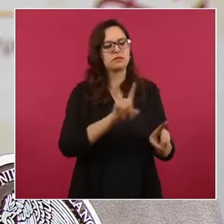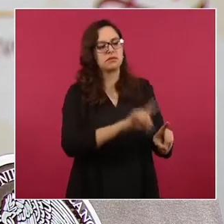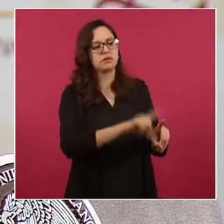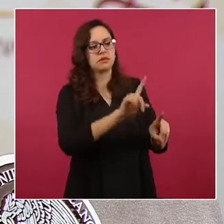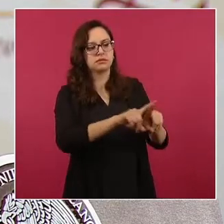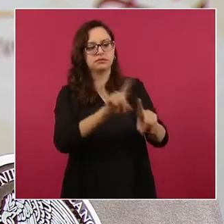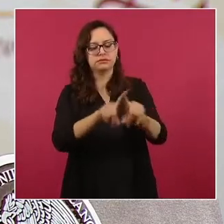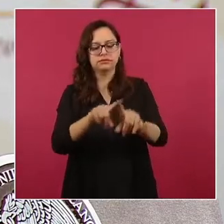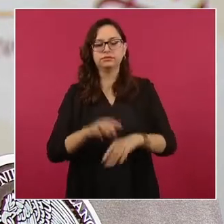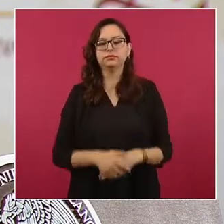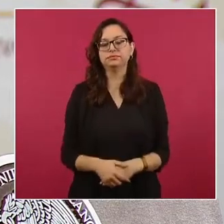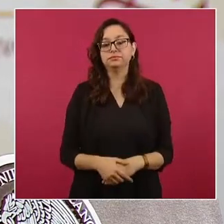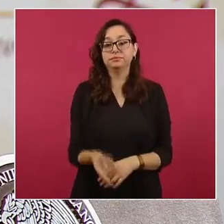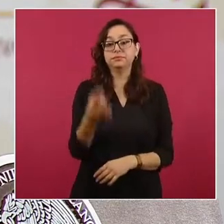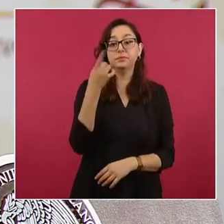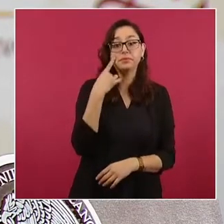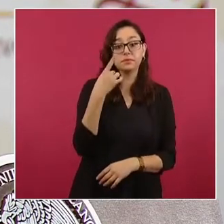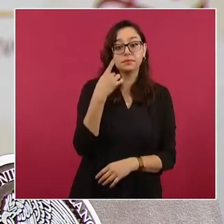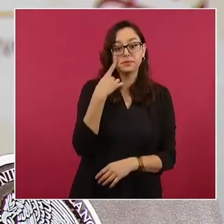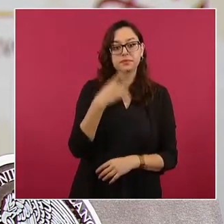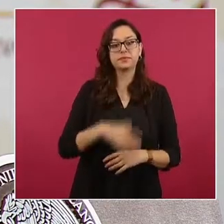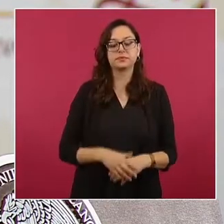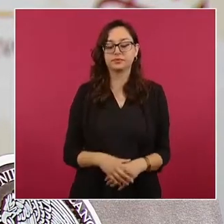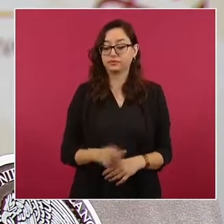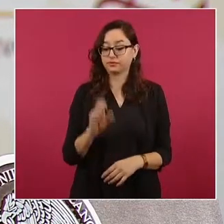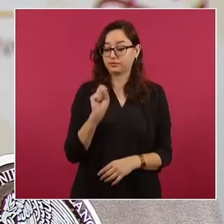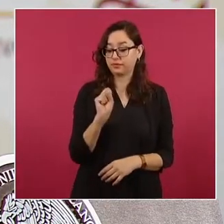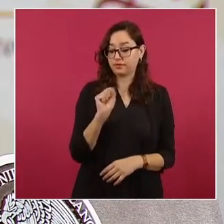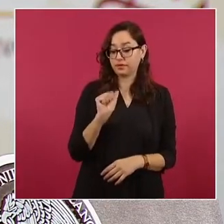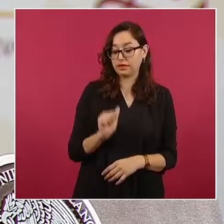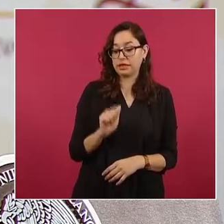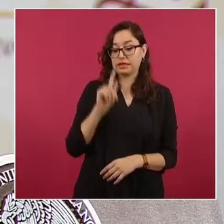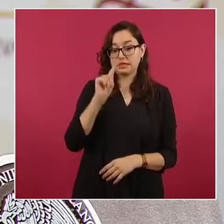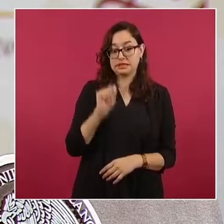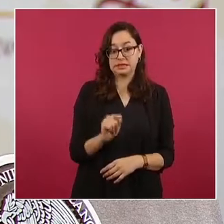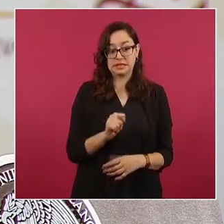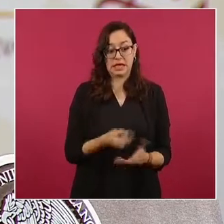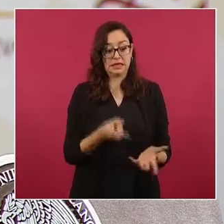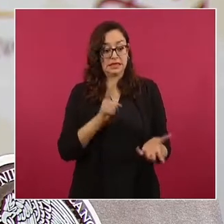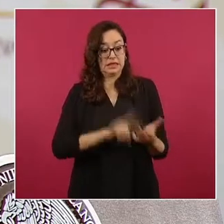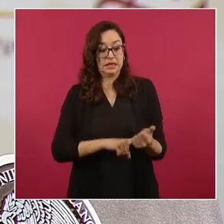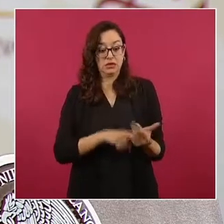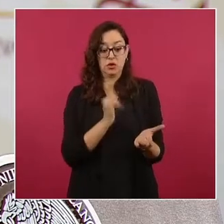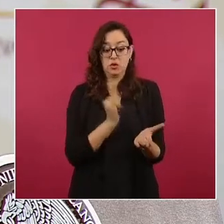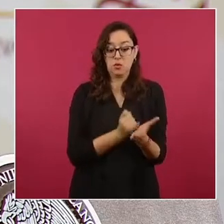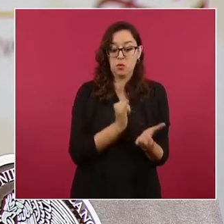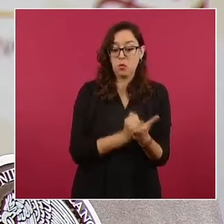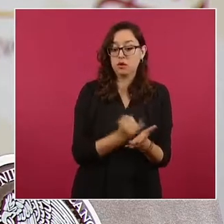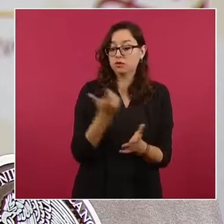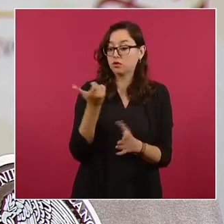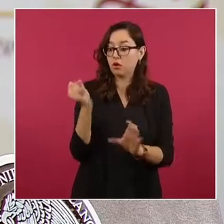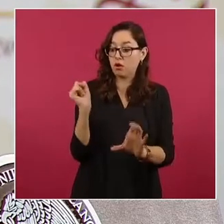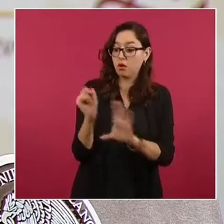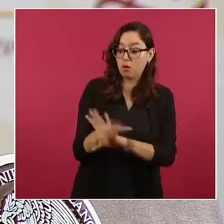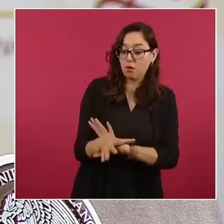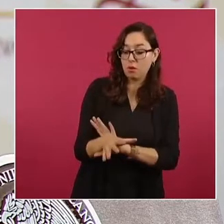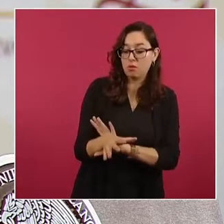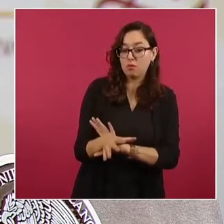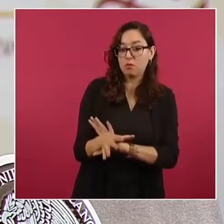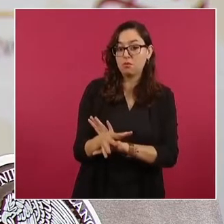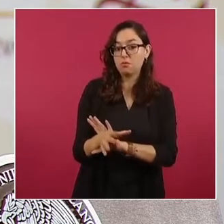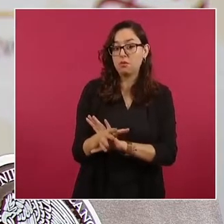Falso que el Servicio de Administración Tributaria cobre impuestos por depósitos en efectivo o